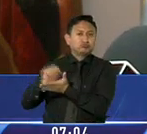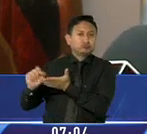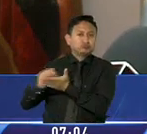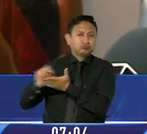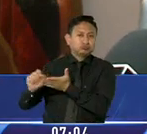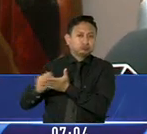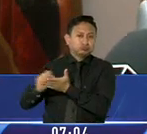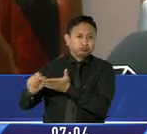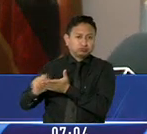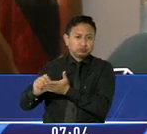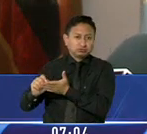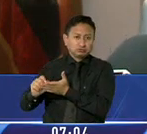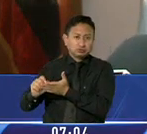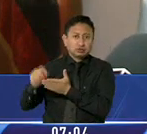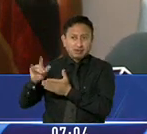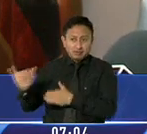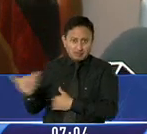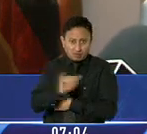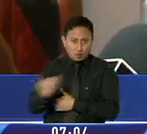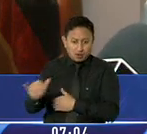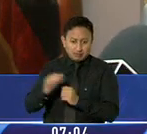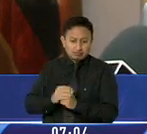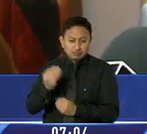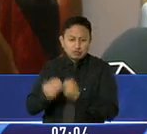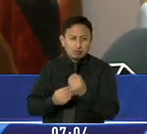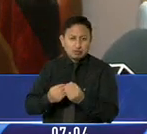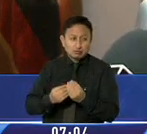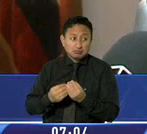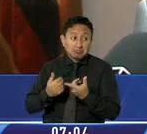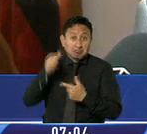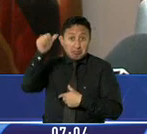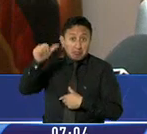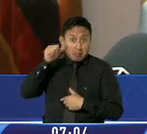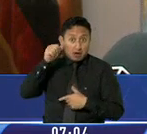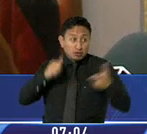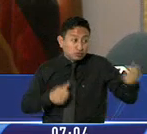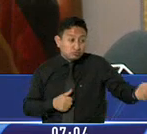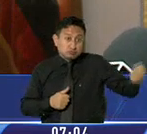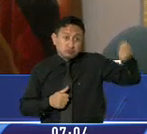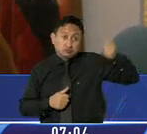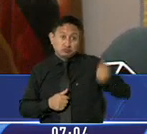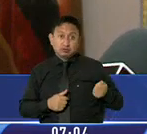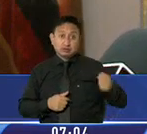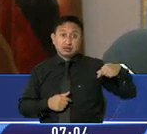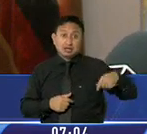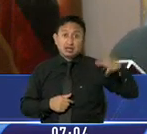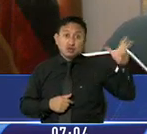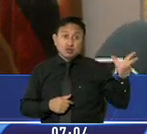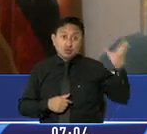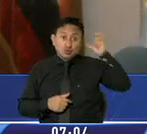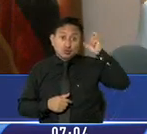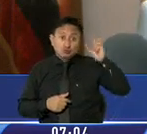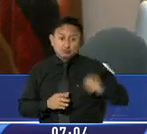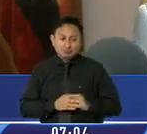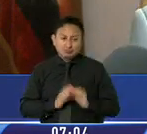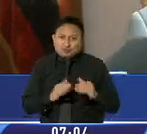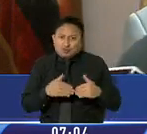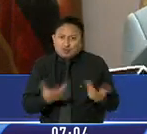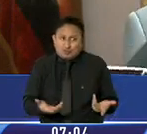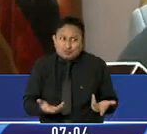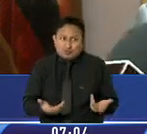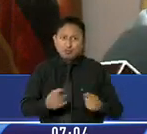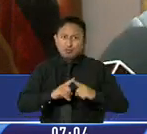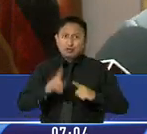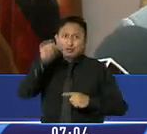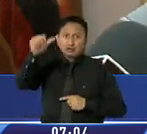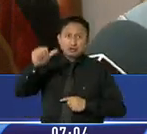para que sea literal, la única forma de realizarla es teniendo los audios previamente. Y los audios, la parte